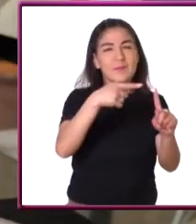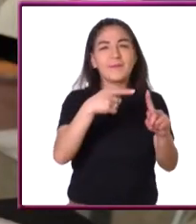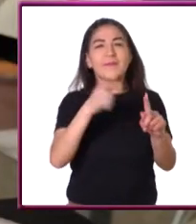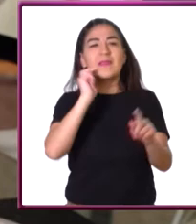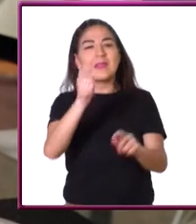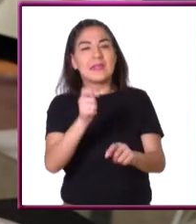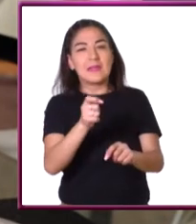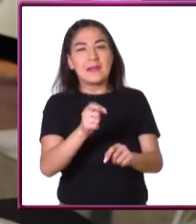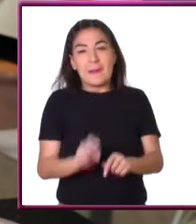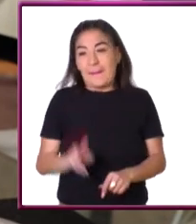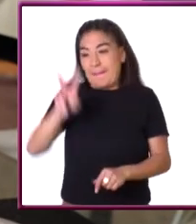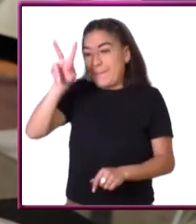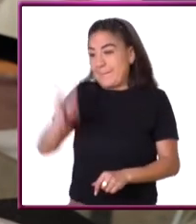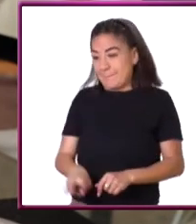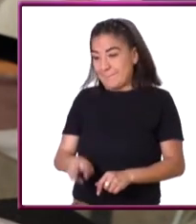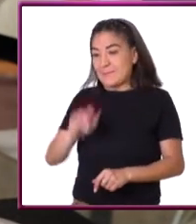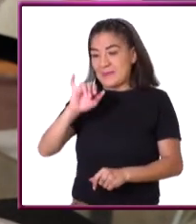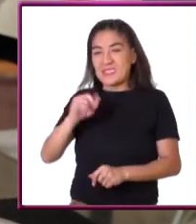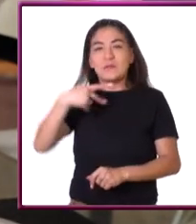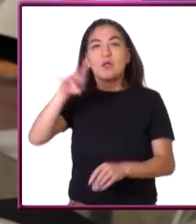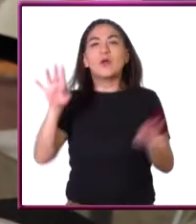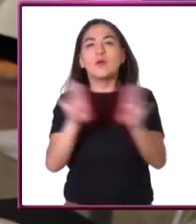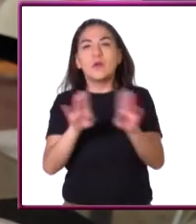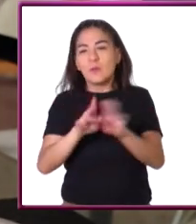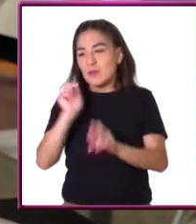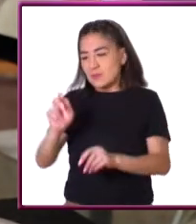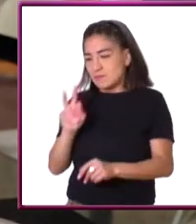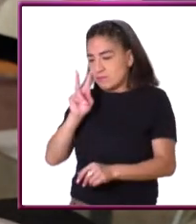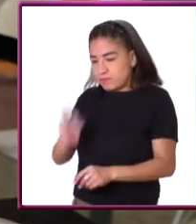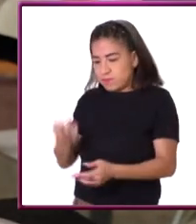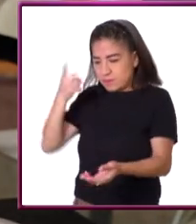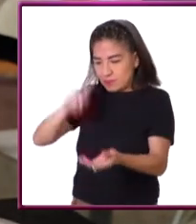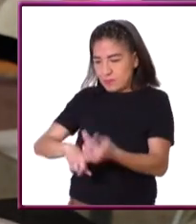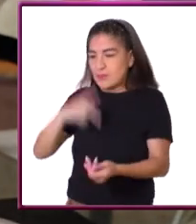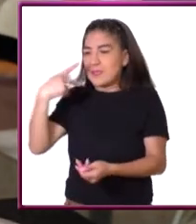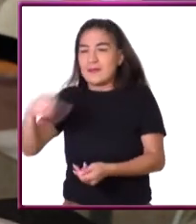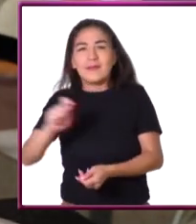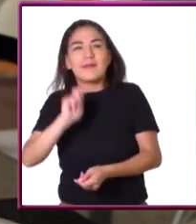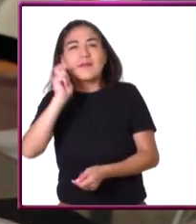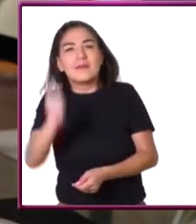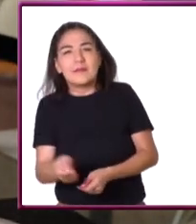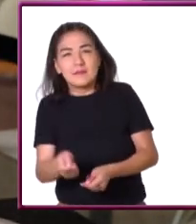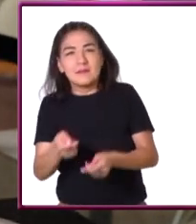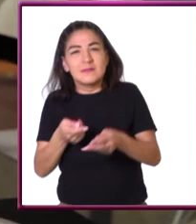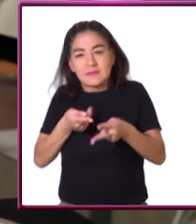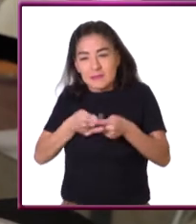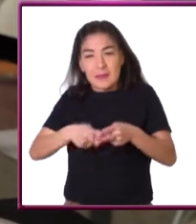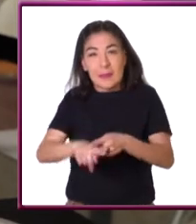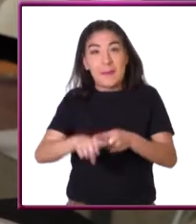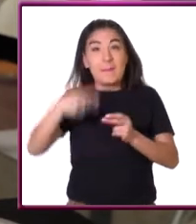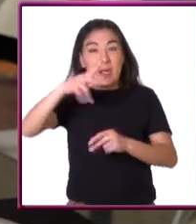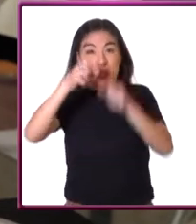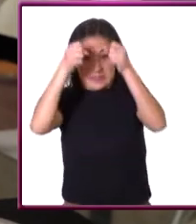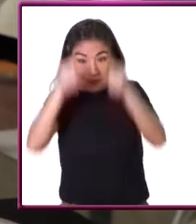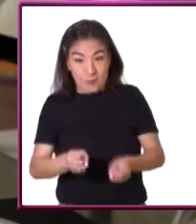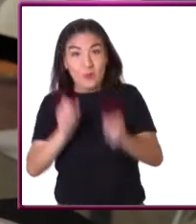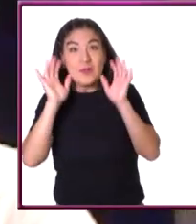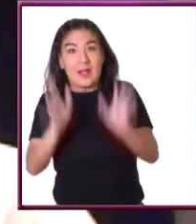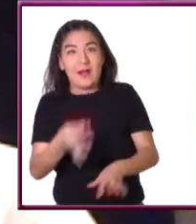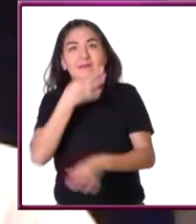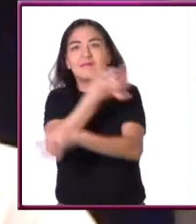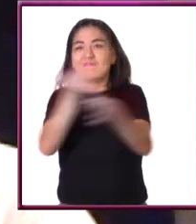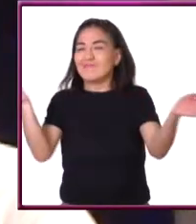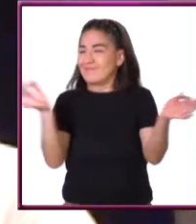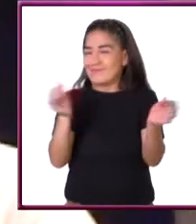proposición que se supone verdadera. Esto es en base a las observaciones, a los indicios, pero que no ha sido confirmada